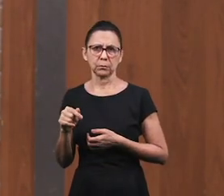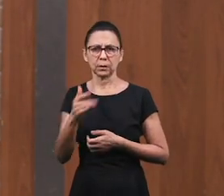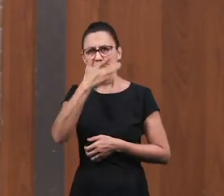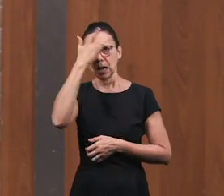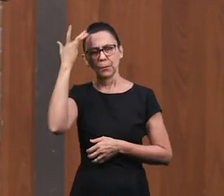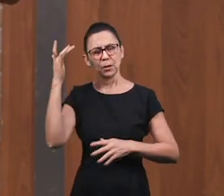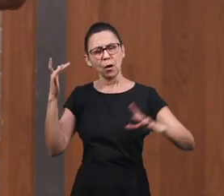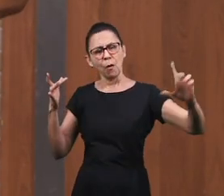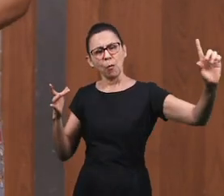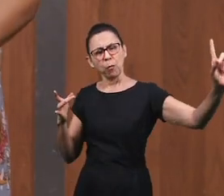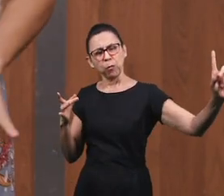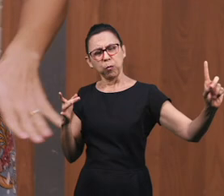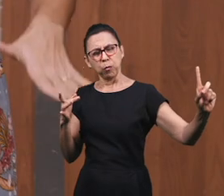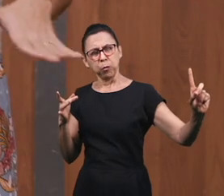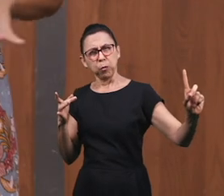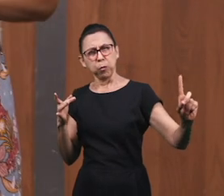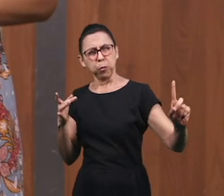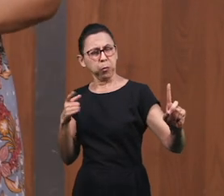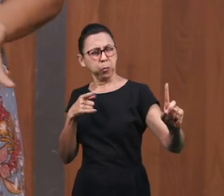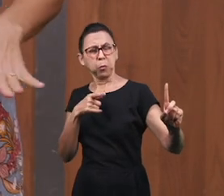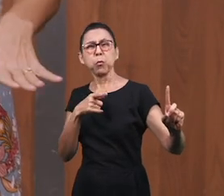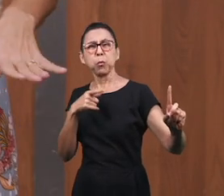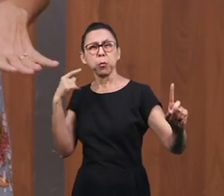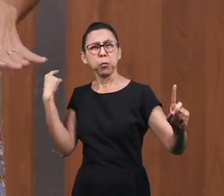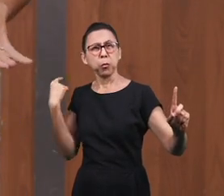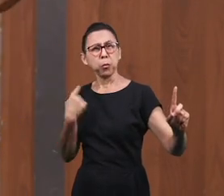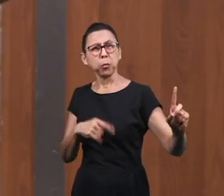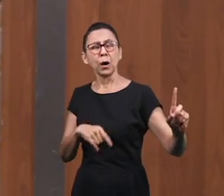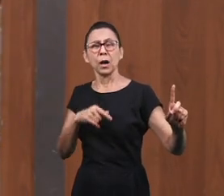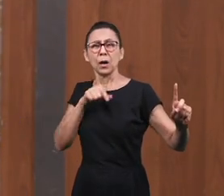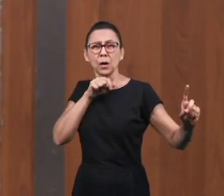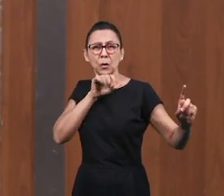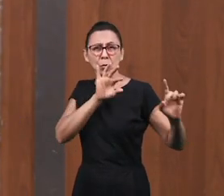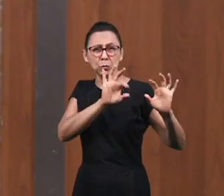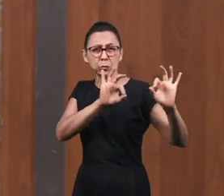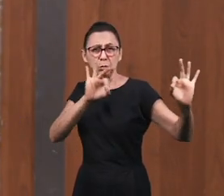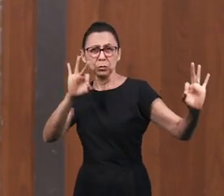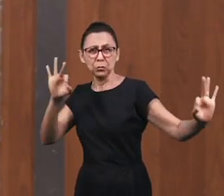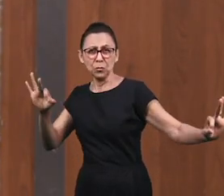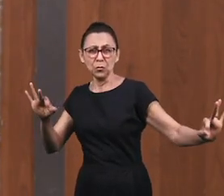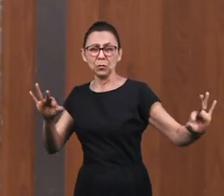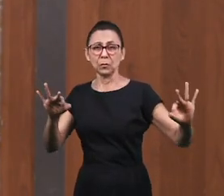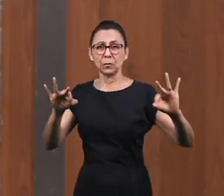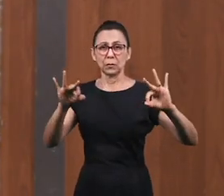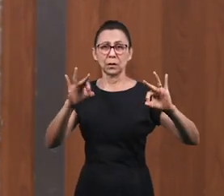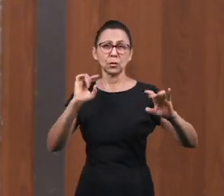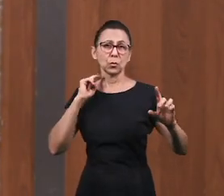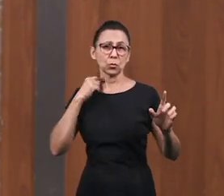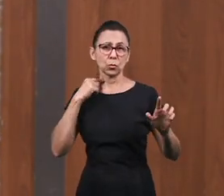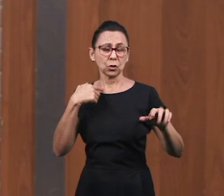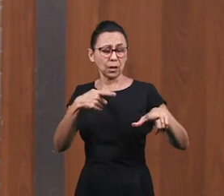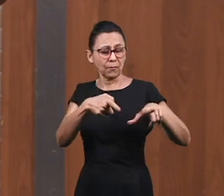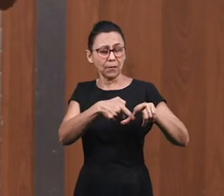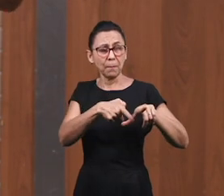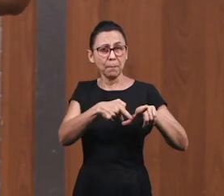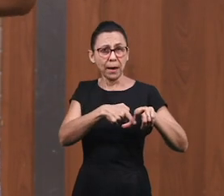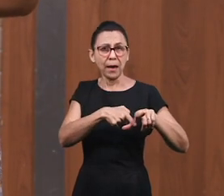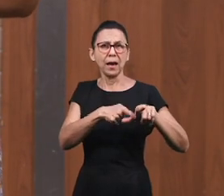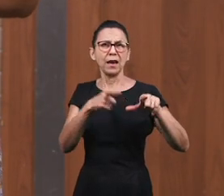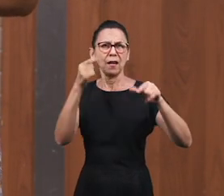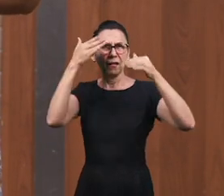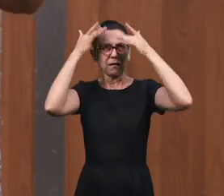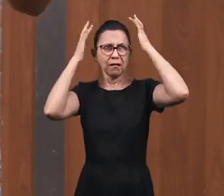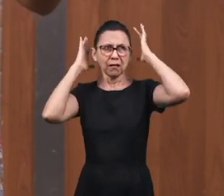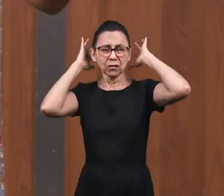Venía de largas caminatas Tenía mucha arena Mucho polvo en el piso Se ensuciaban las sandalias Se ensuciaban el pie